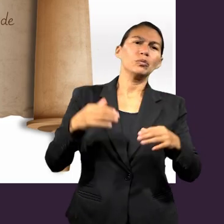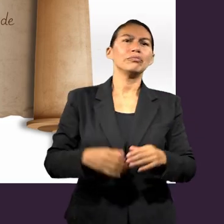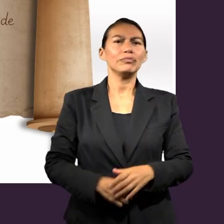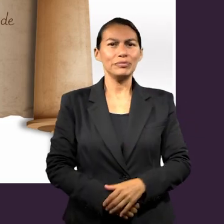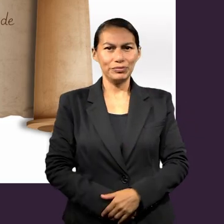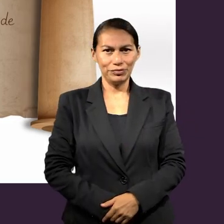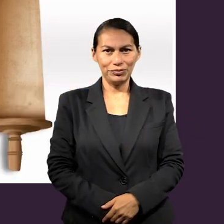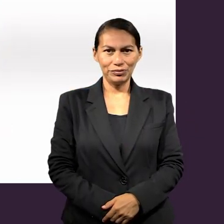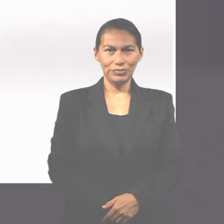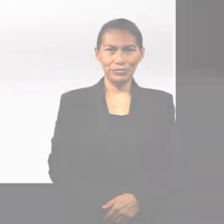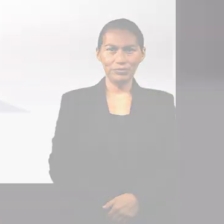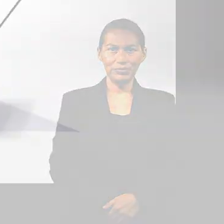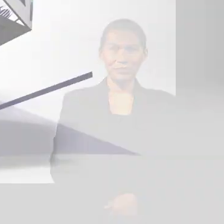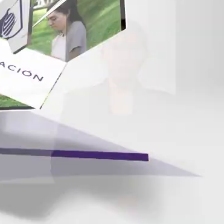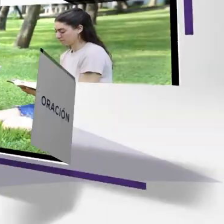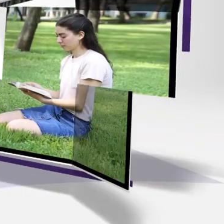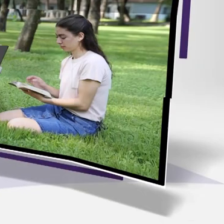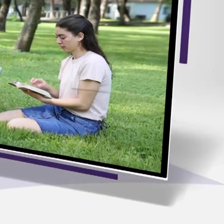diestra en los cielos.